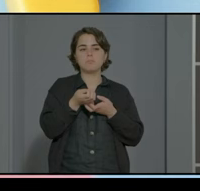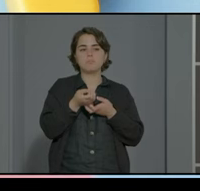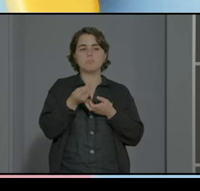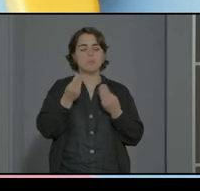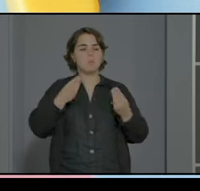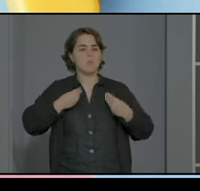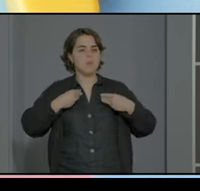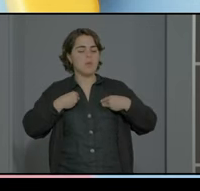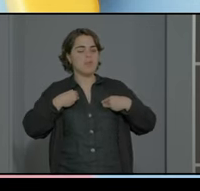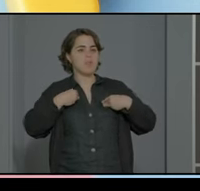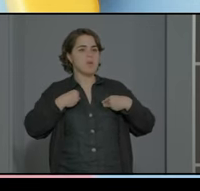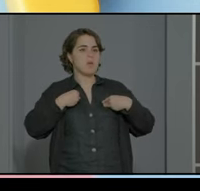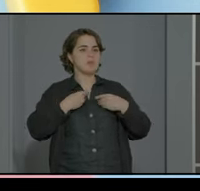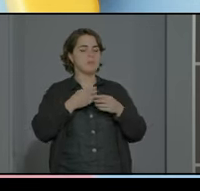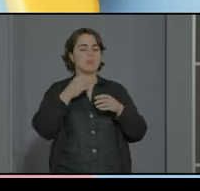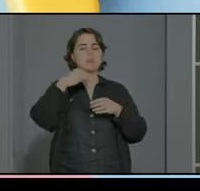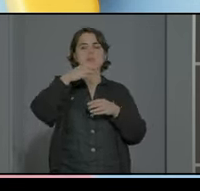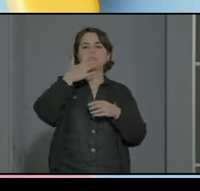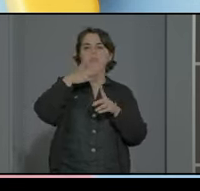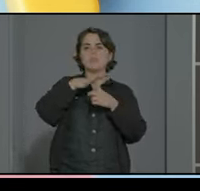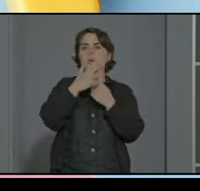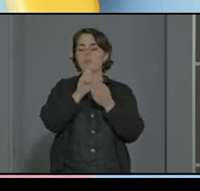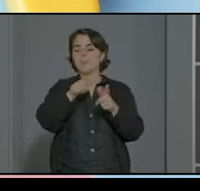vivencias de tener una situación similar